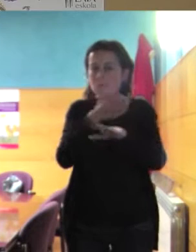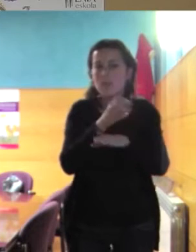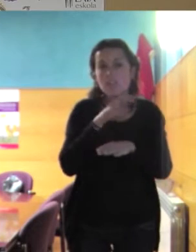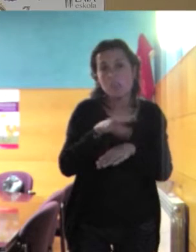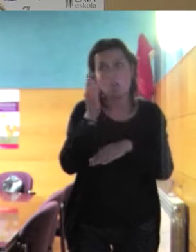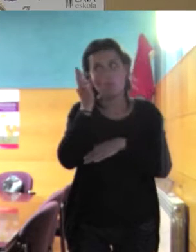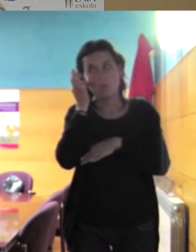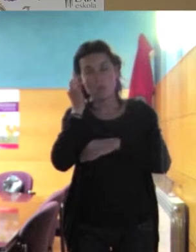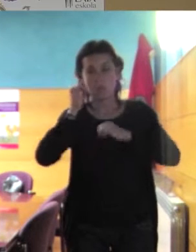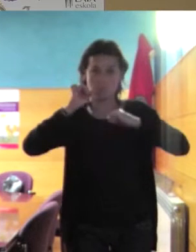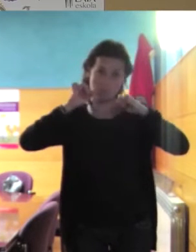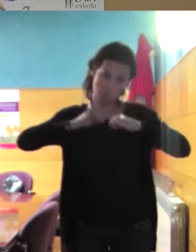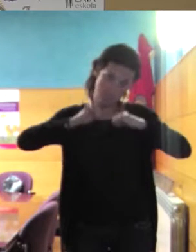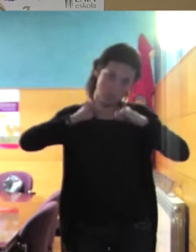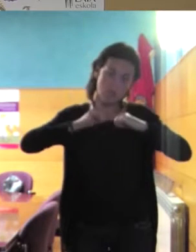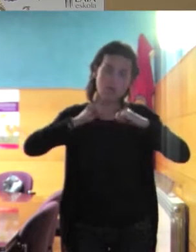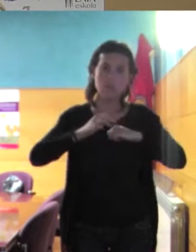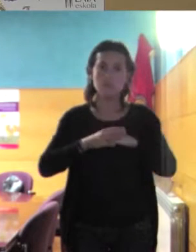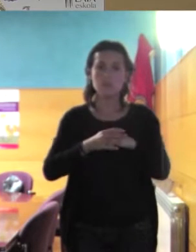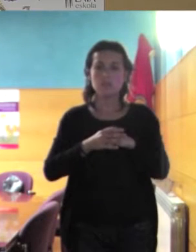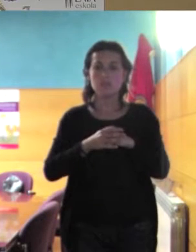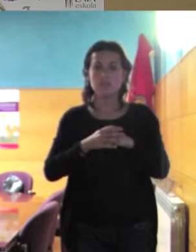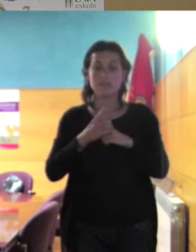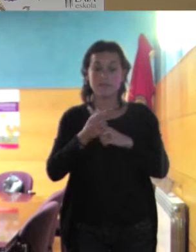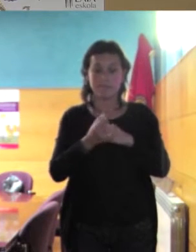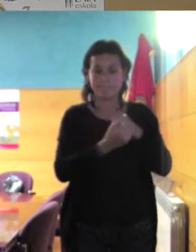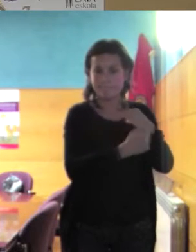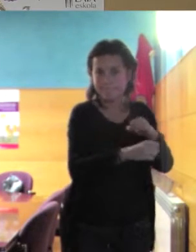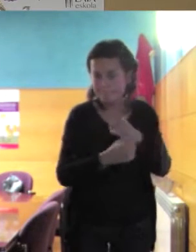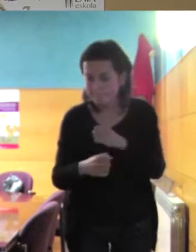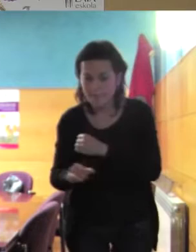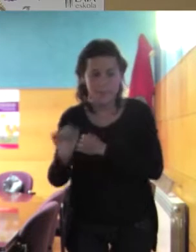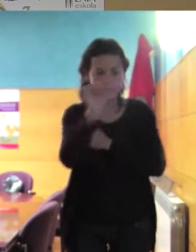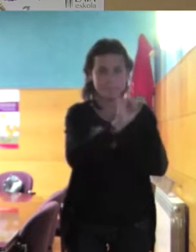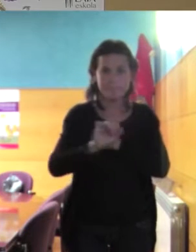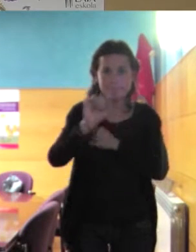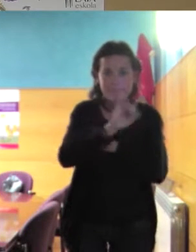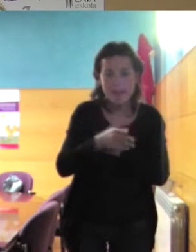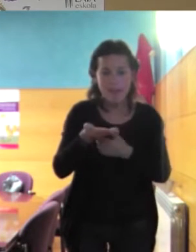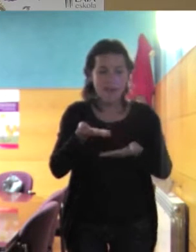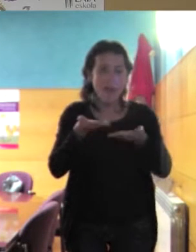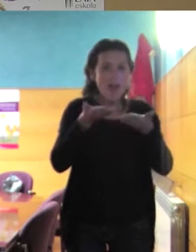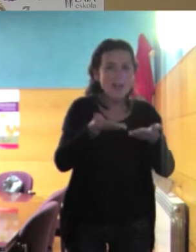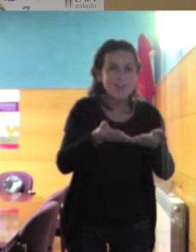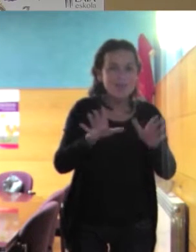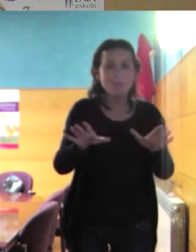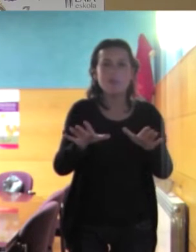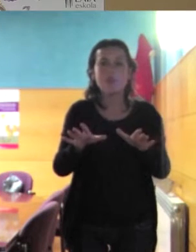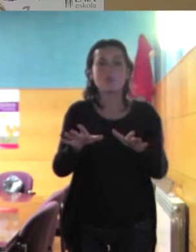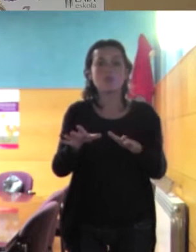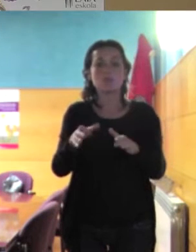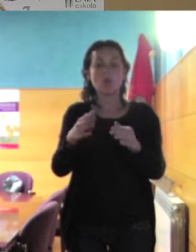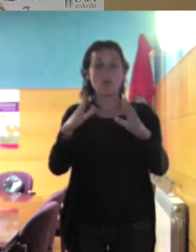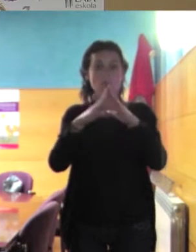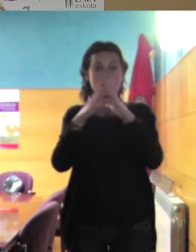edad que son quienes las limpian, quienes sirven pero no son quienes ofician la misa, no son